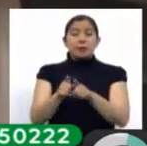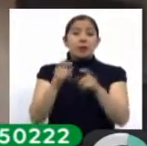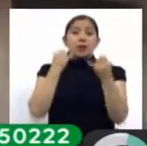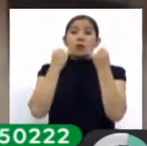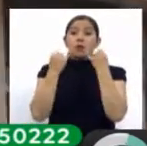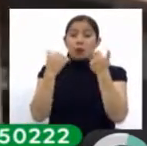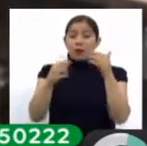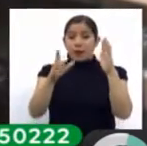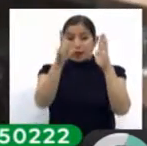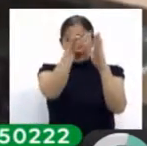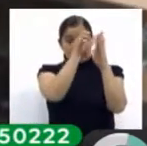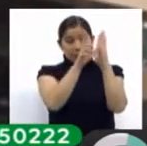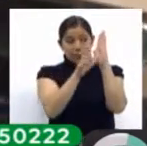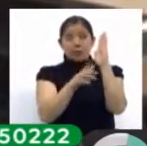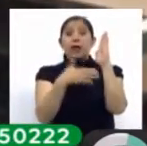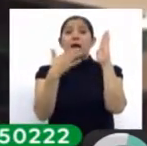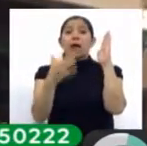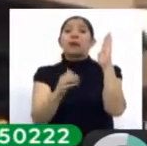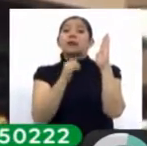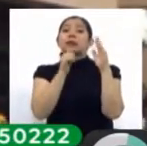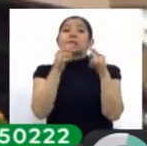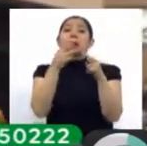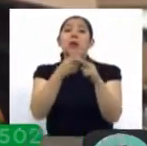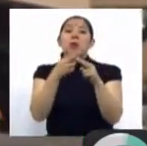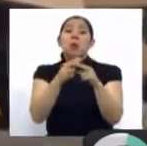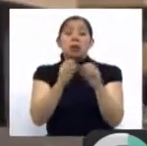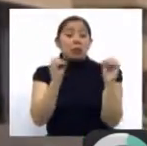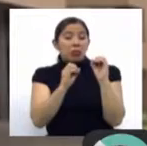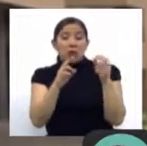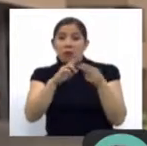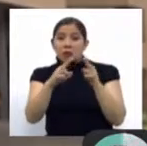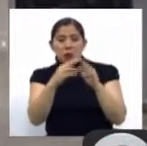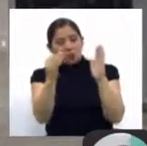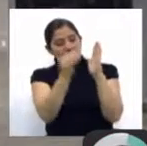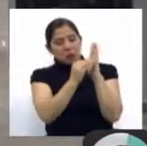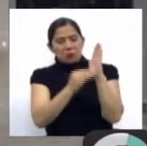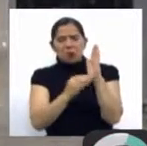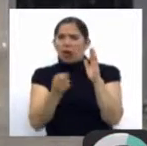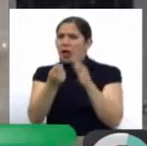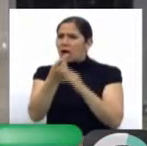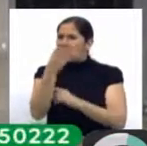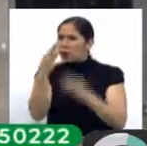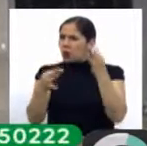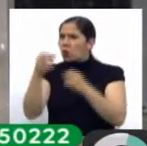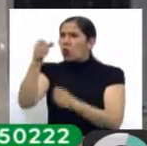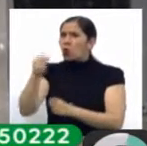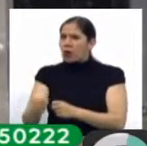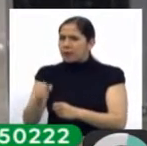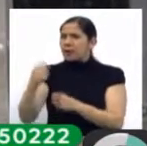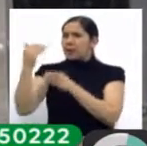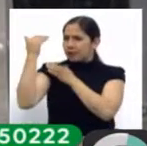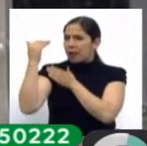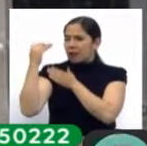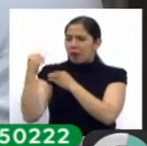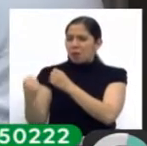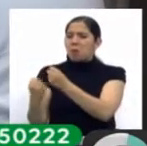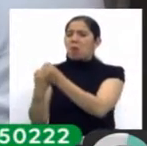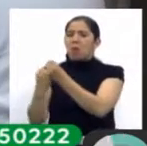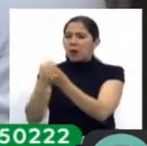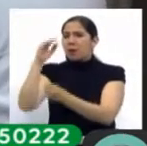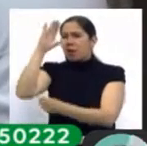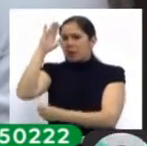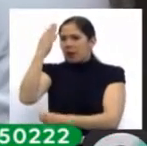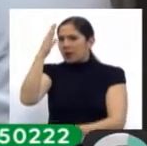otra lista, aún sin nombres y sin número, de jueces del Tribunal Departamental de Justicia en Santa Cruz, que estarían vinculados a Montenegro.